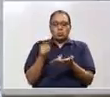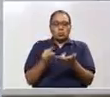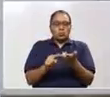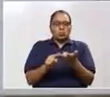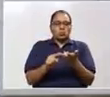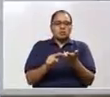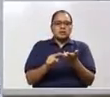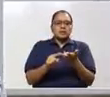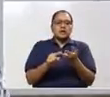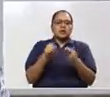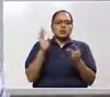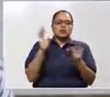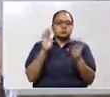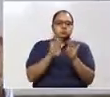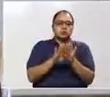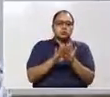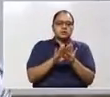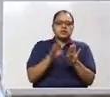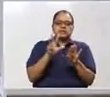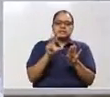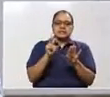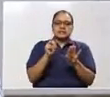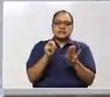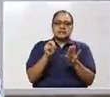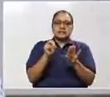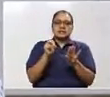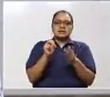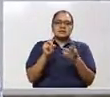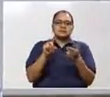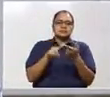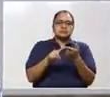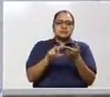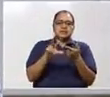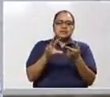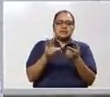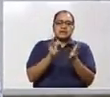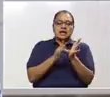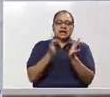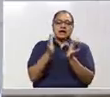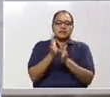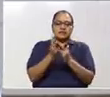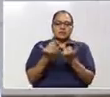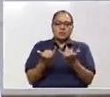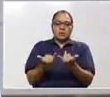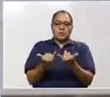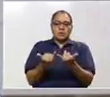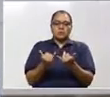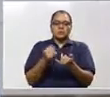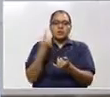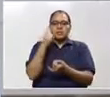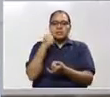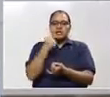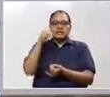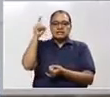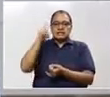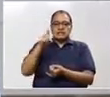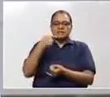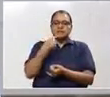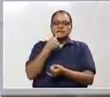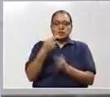venza durante este periodo que está vigente el estado de emergencia. Para los obligados